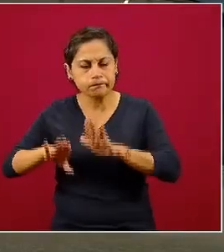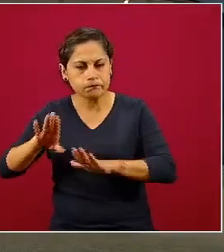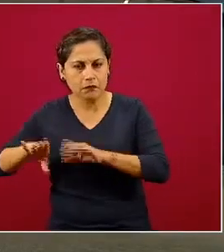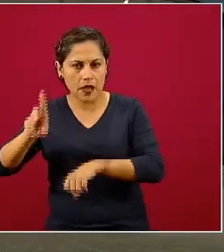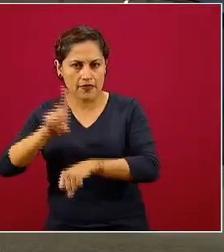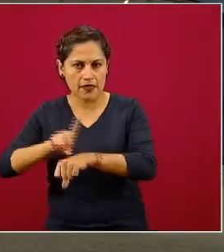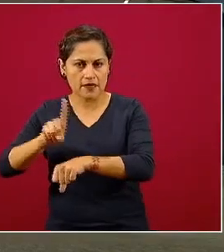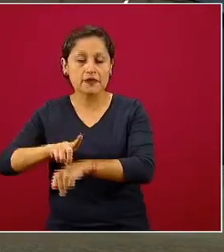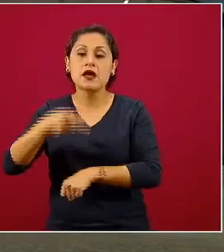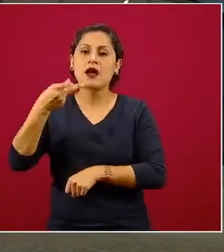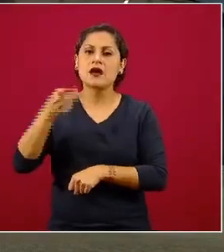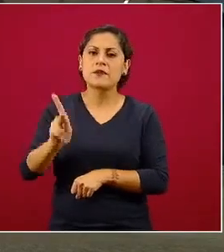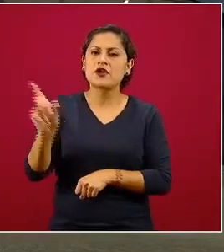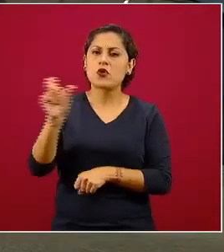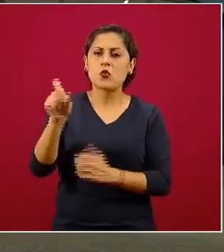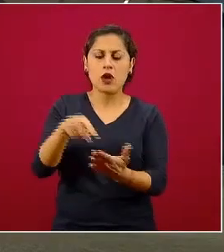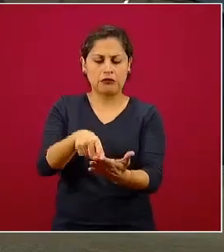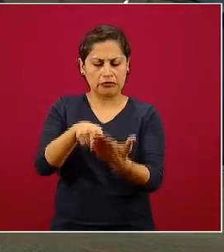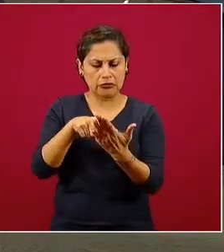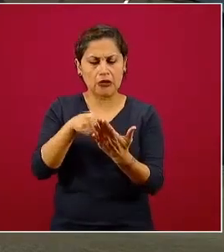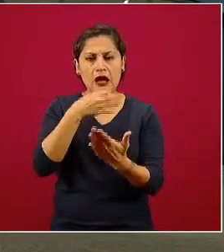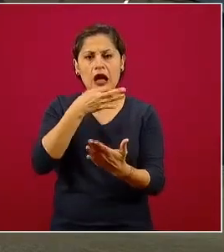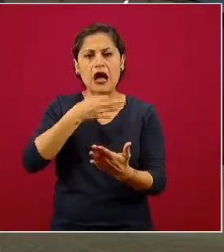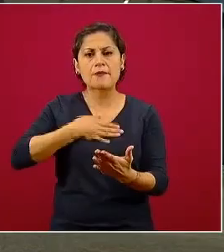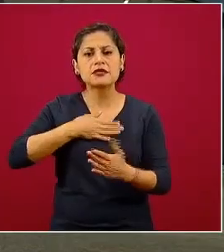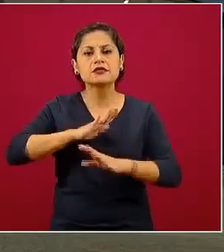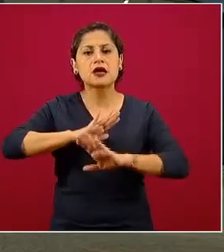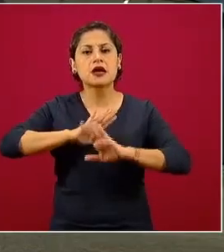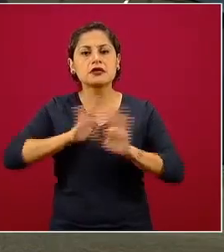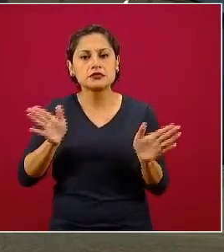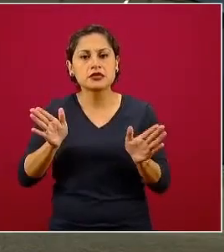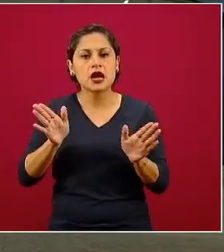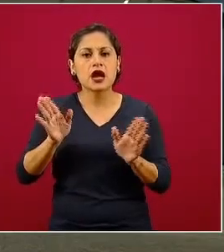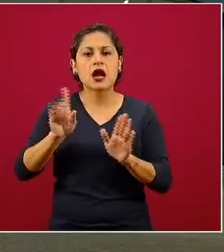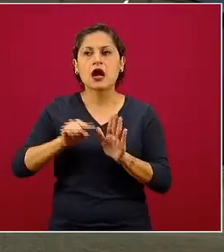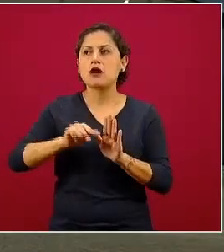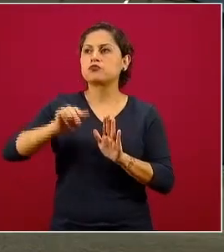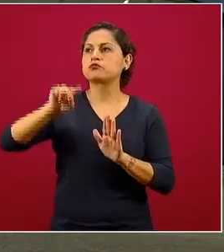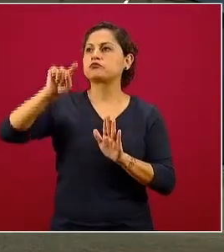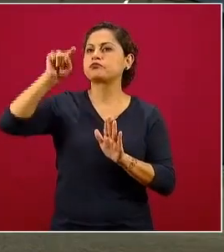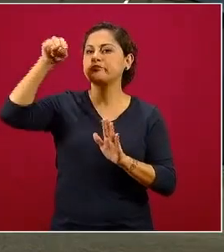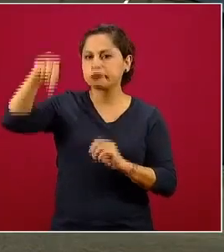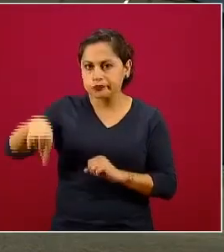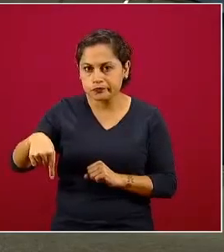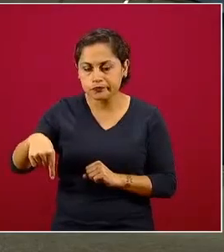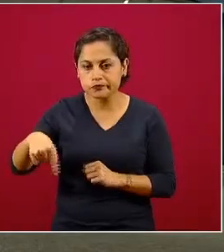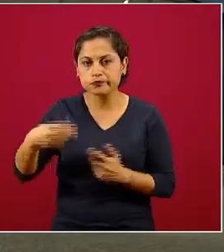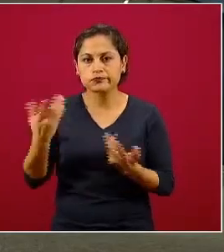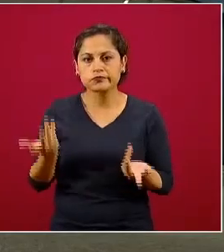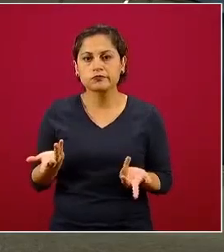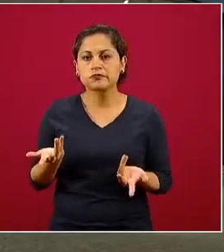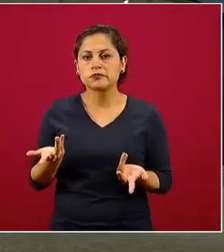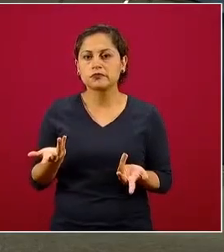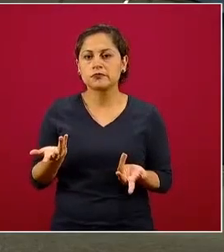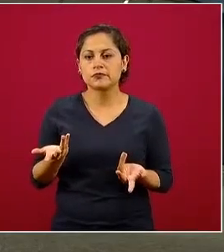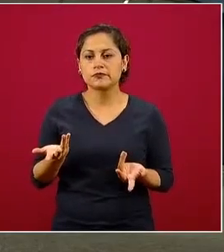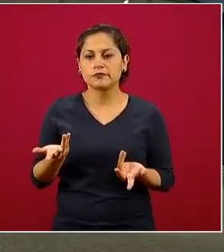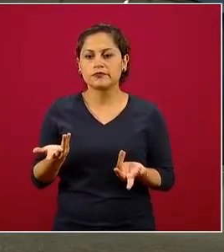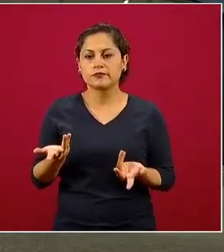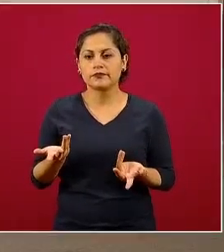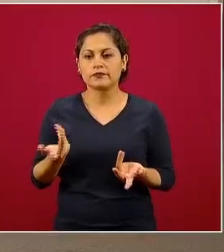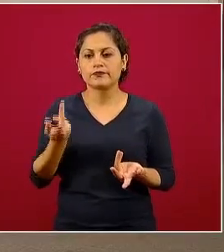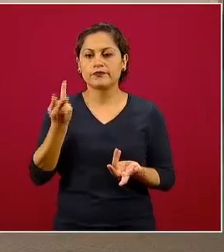una señal contundente que la curva está yendo hacia abajo? Sin mencionar las